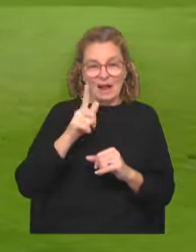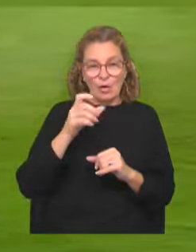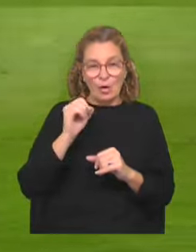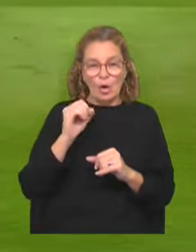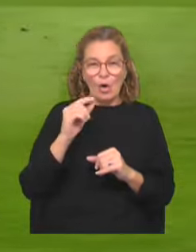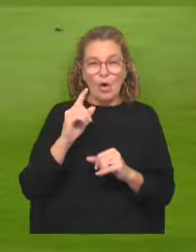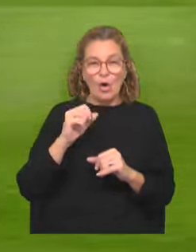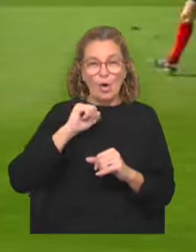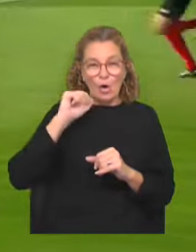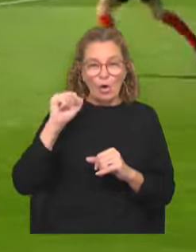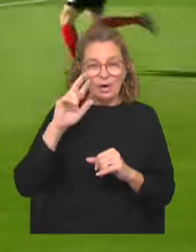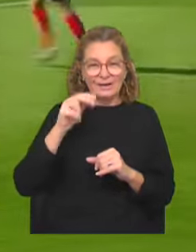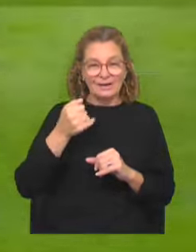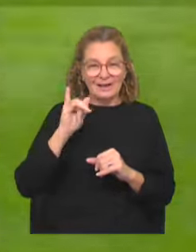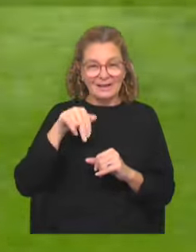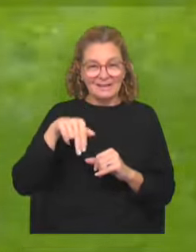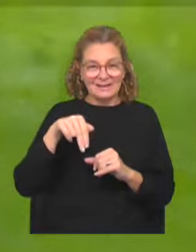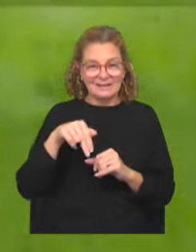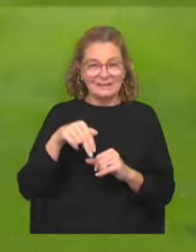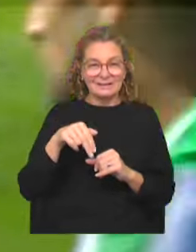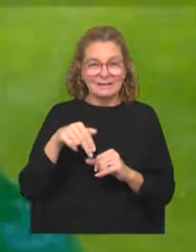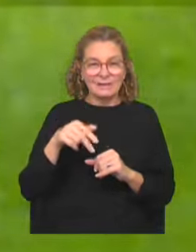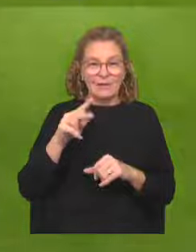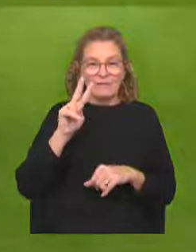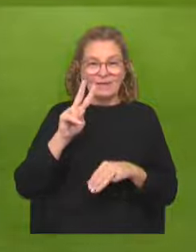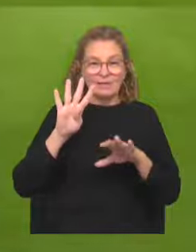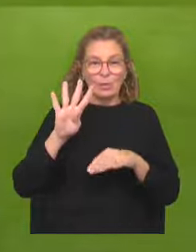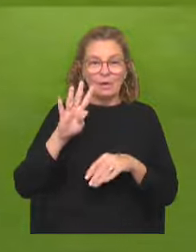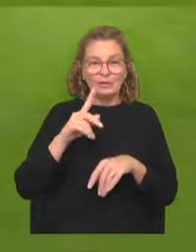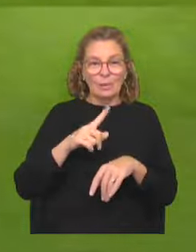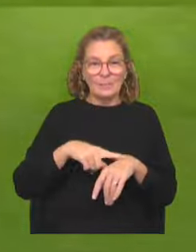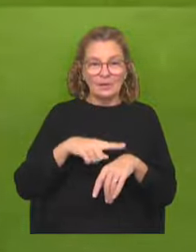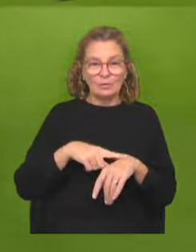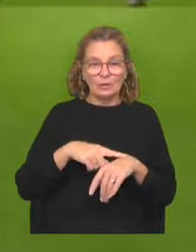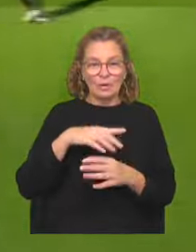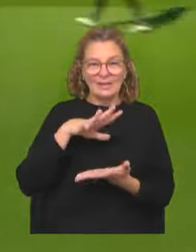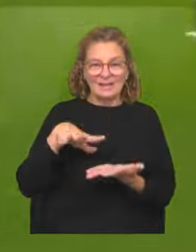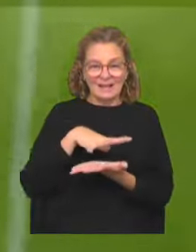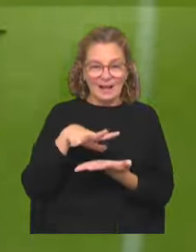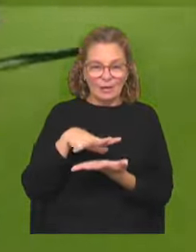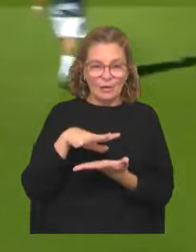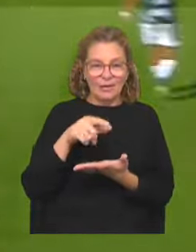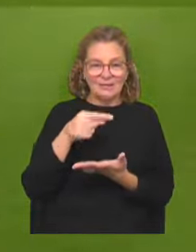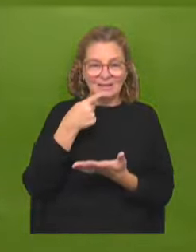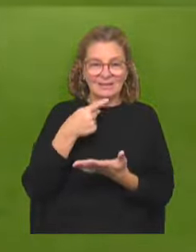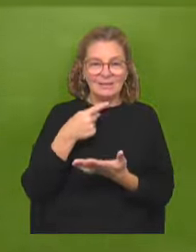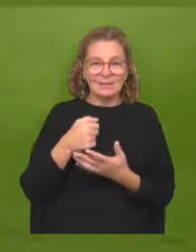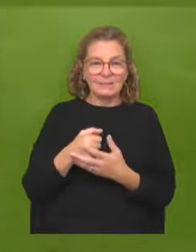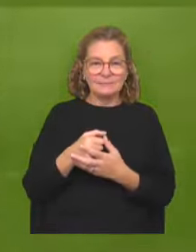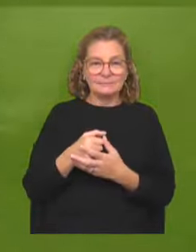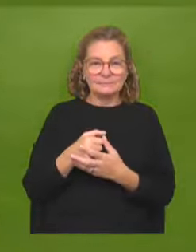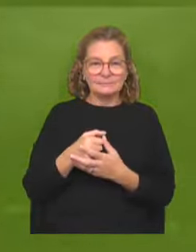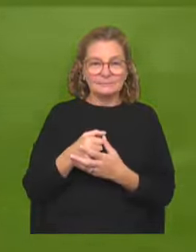gol para Racing Dilan Nandín. los 24 un excerro abría la cuenta para el equipo de Eduardo Espinel